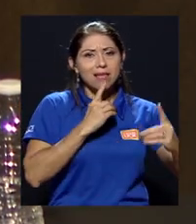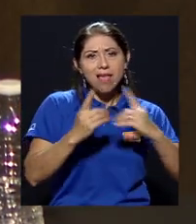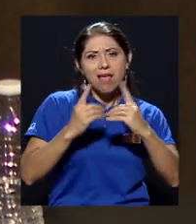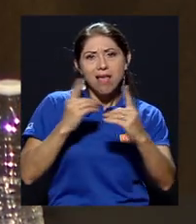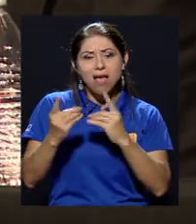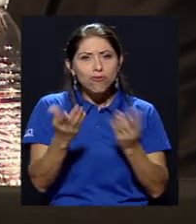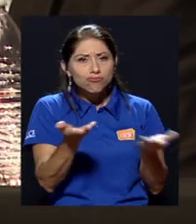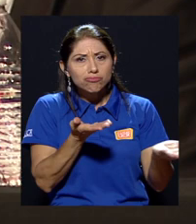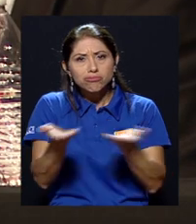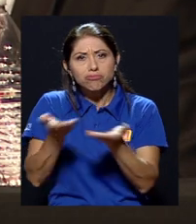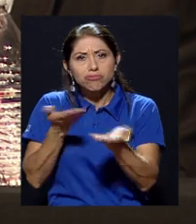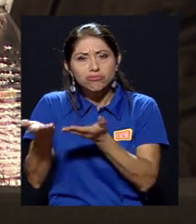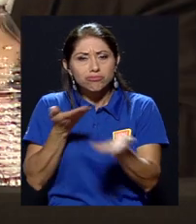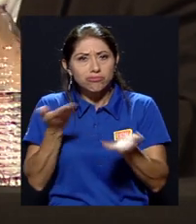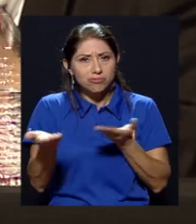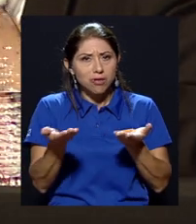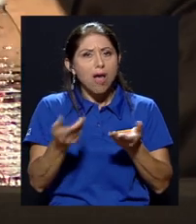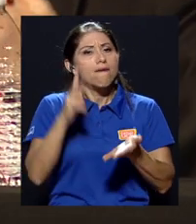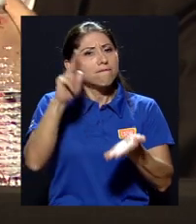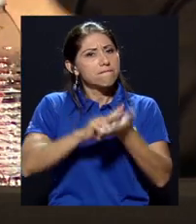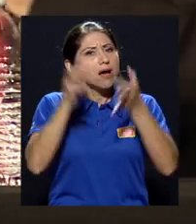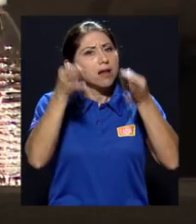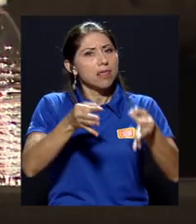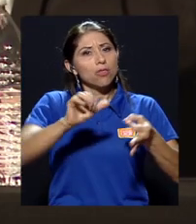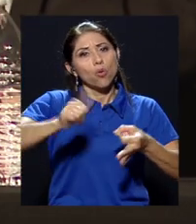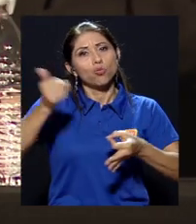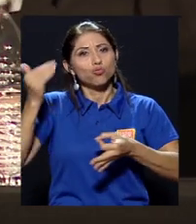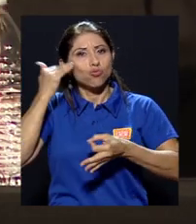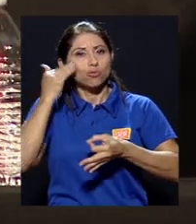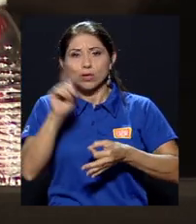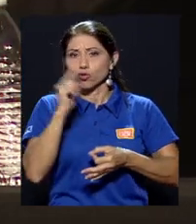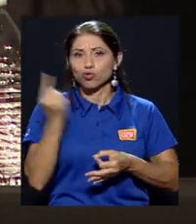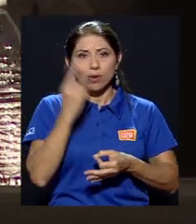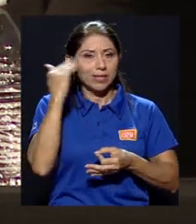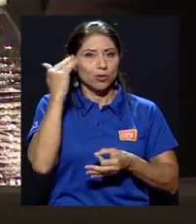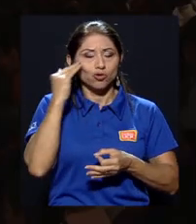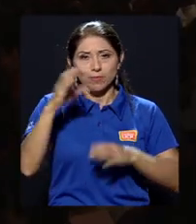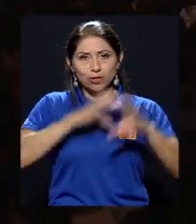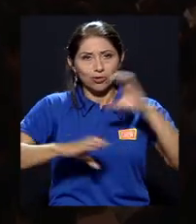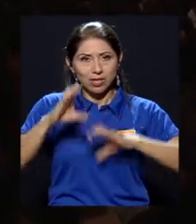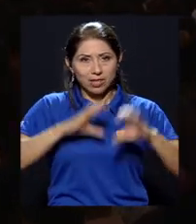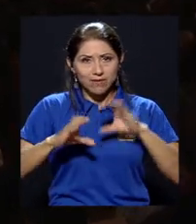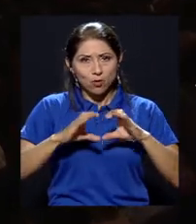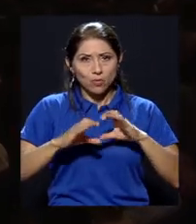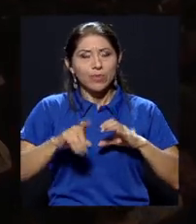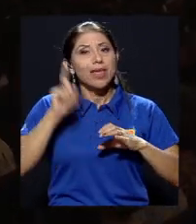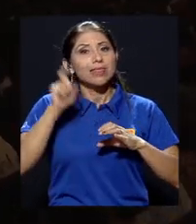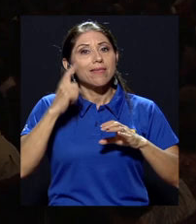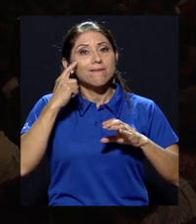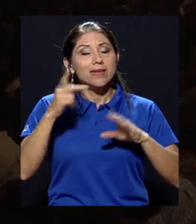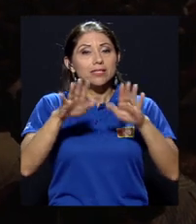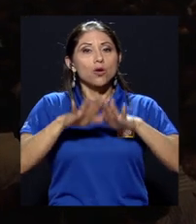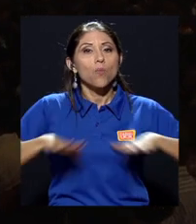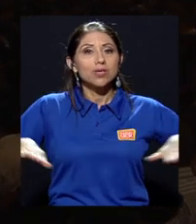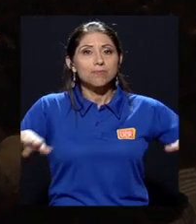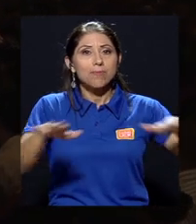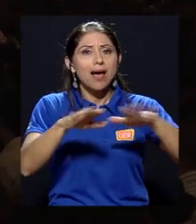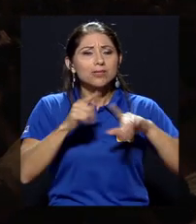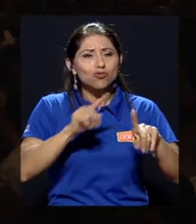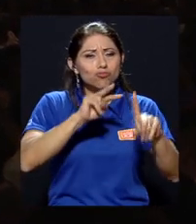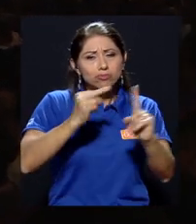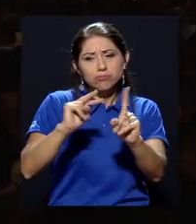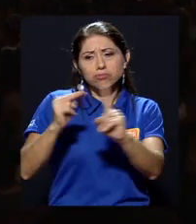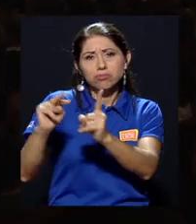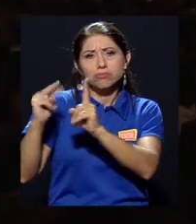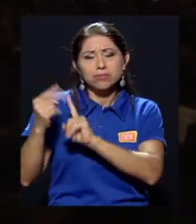otros conocimientos y no solamente el conocimiento científico. Deben verse como espacios polifónicos donde hay variedad de